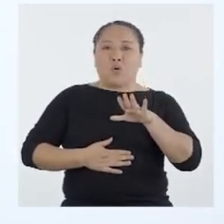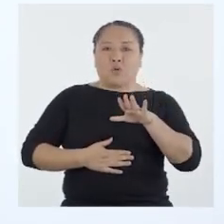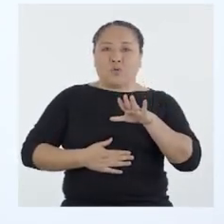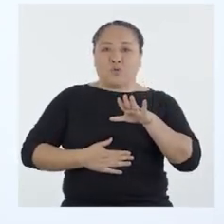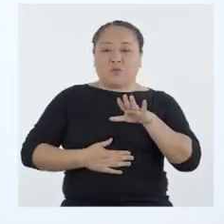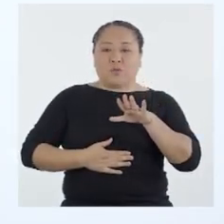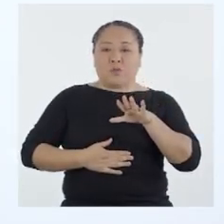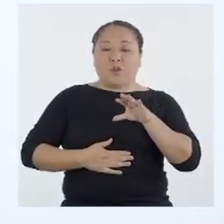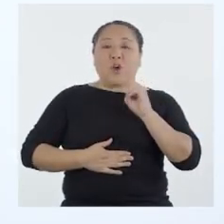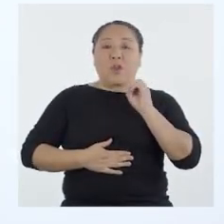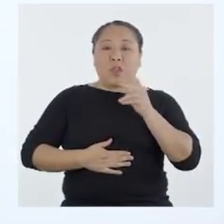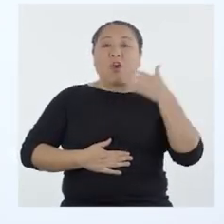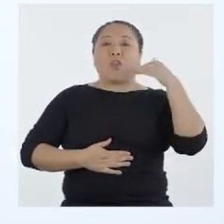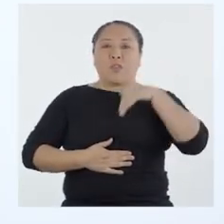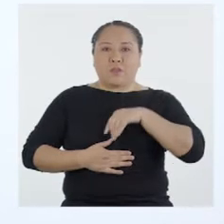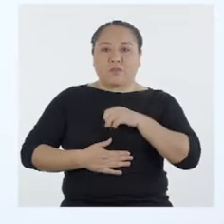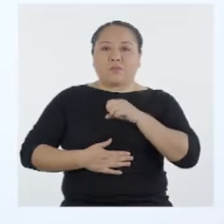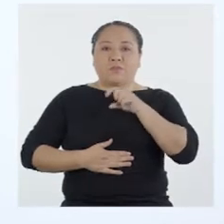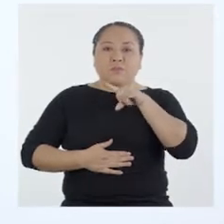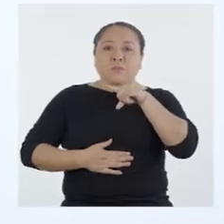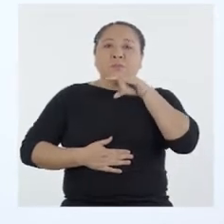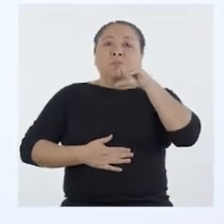Eso es. Vamos una más.